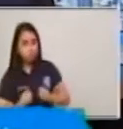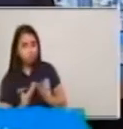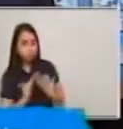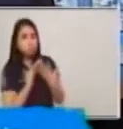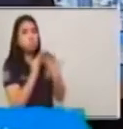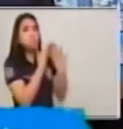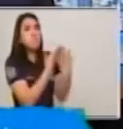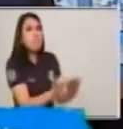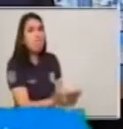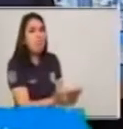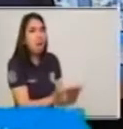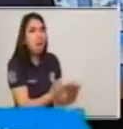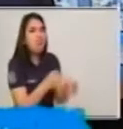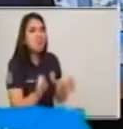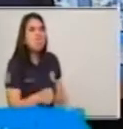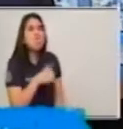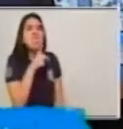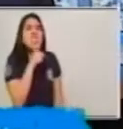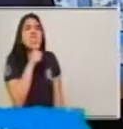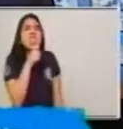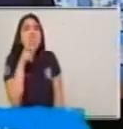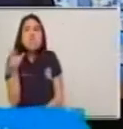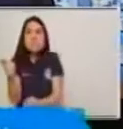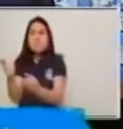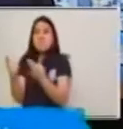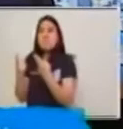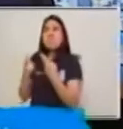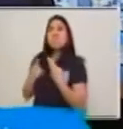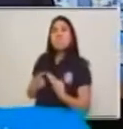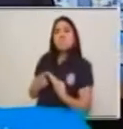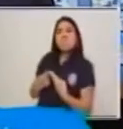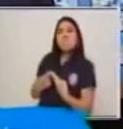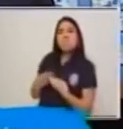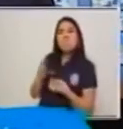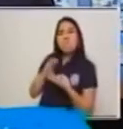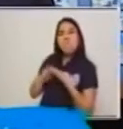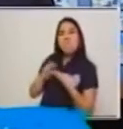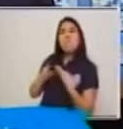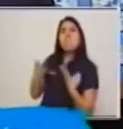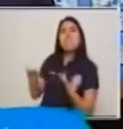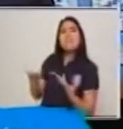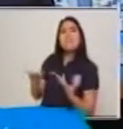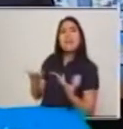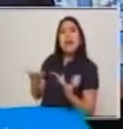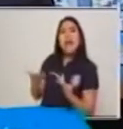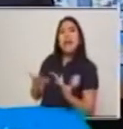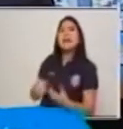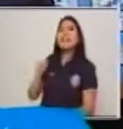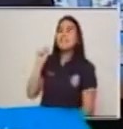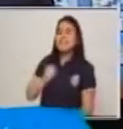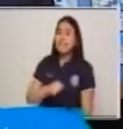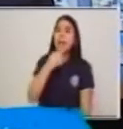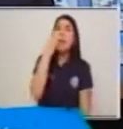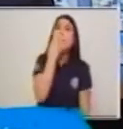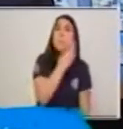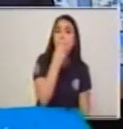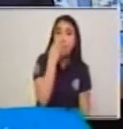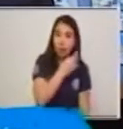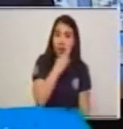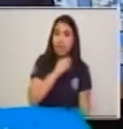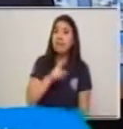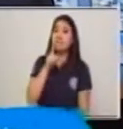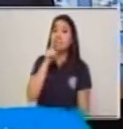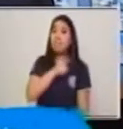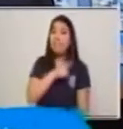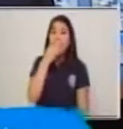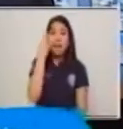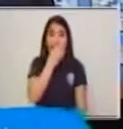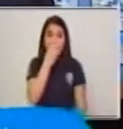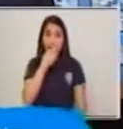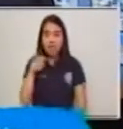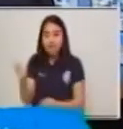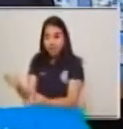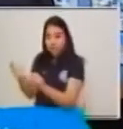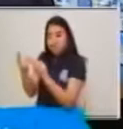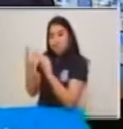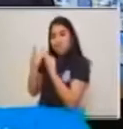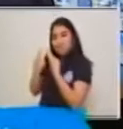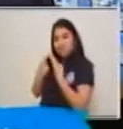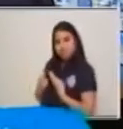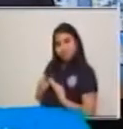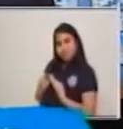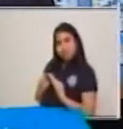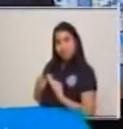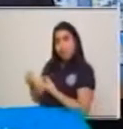Entonces, Sofía sería el receptor. Ella está recibiendo el